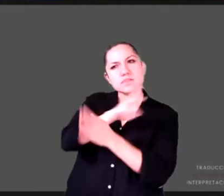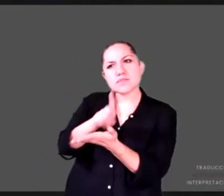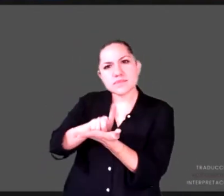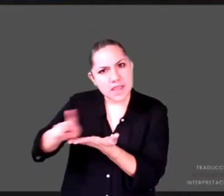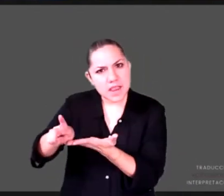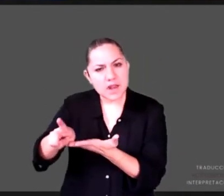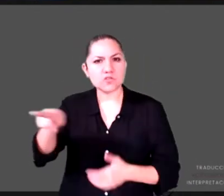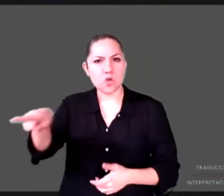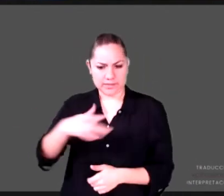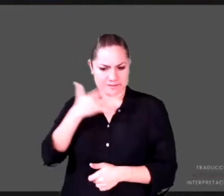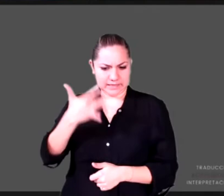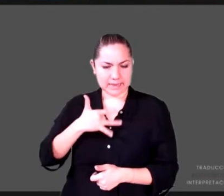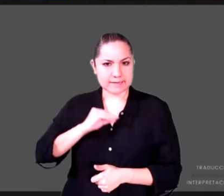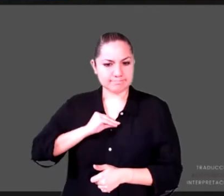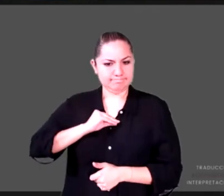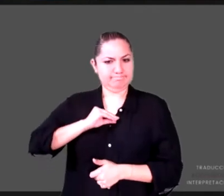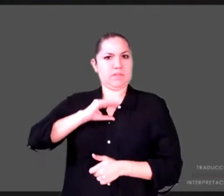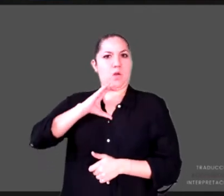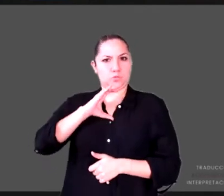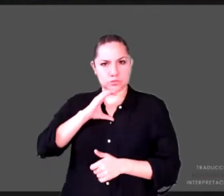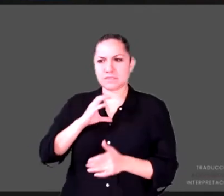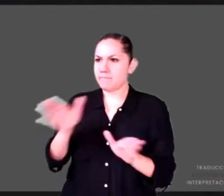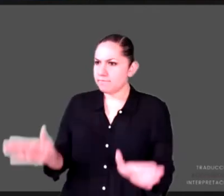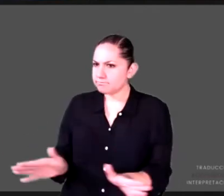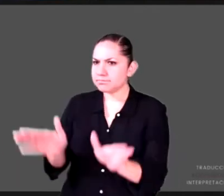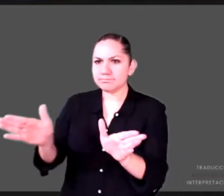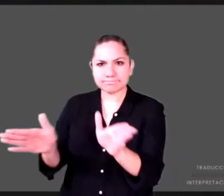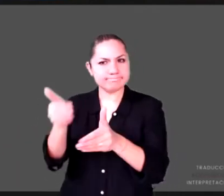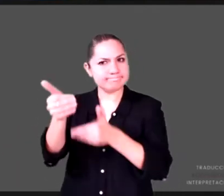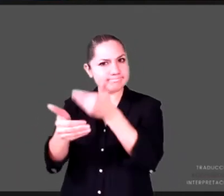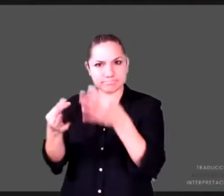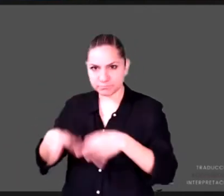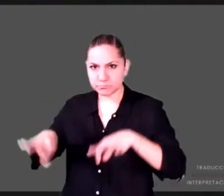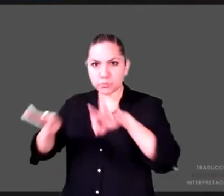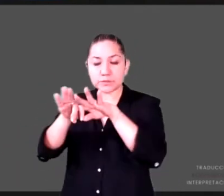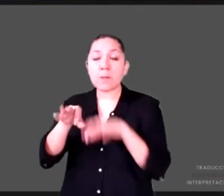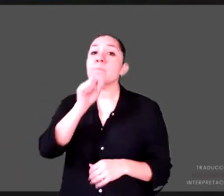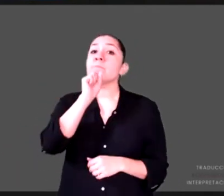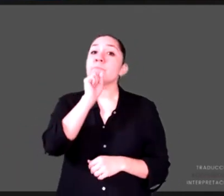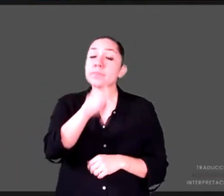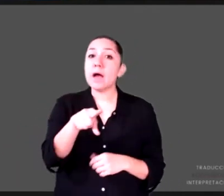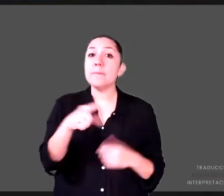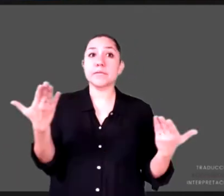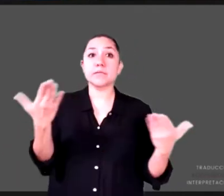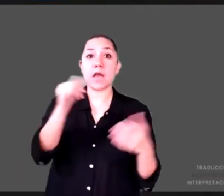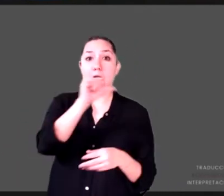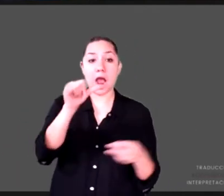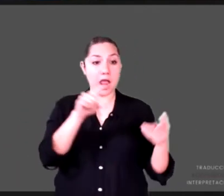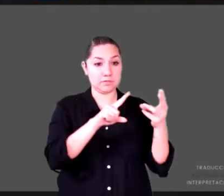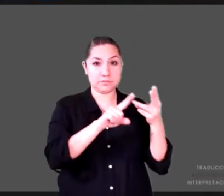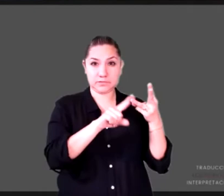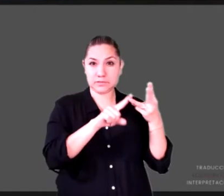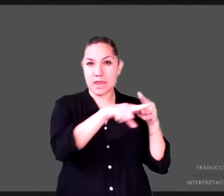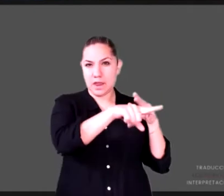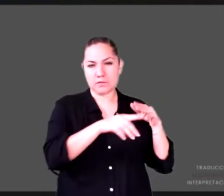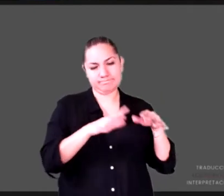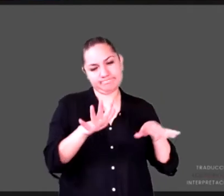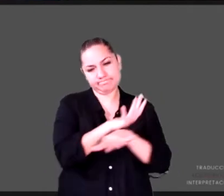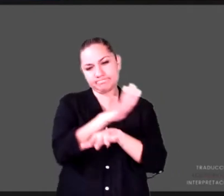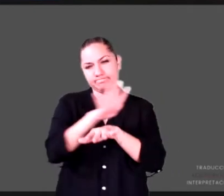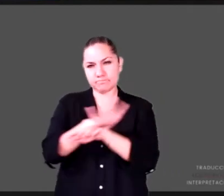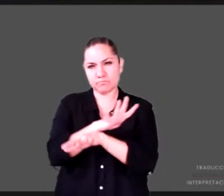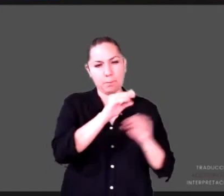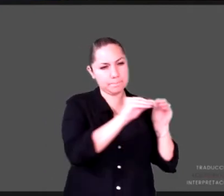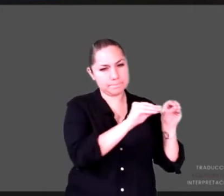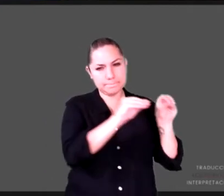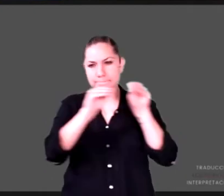Y, pues, específicamente con las familias en migración interna, especialmente agrícolas migrantes, se